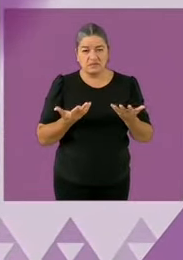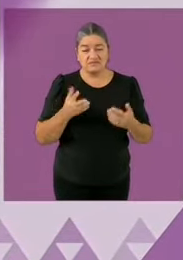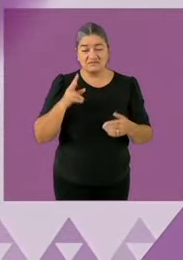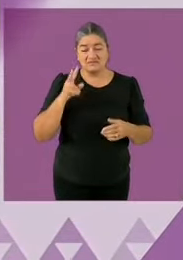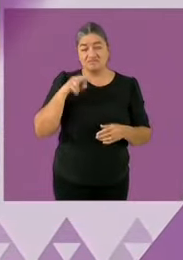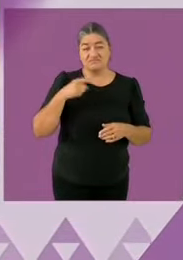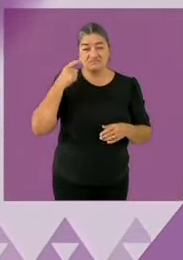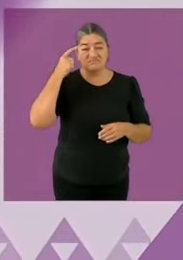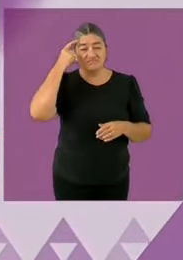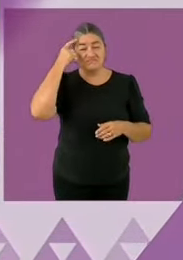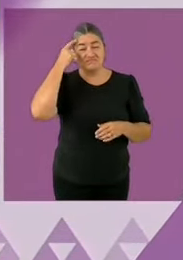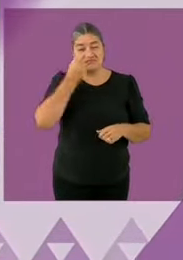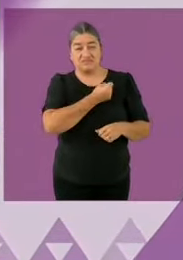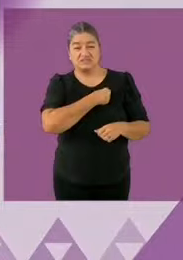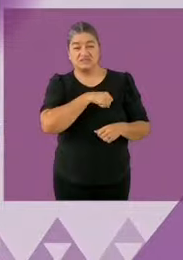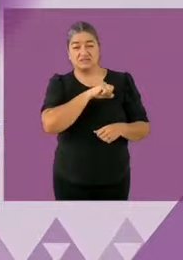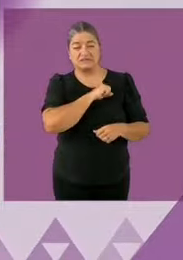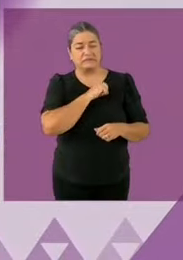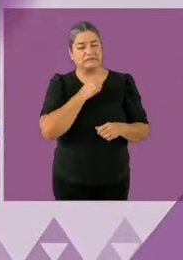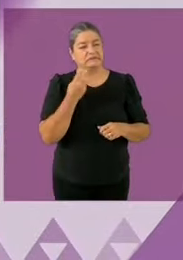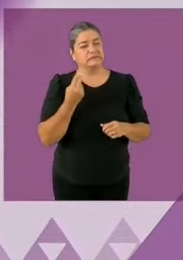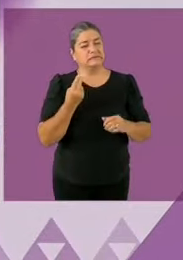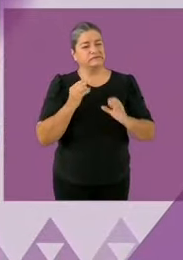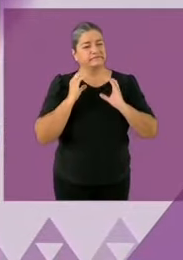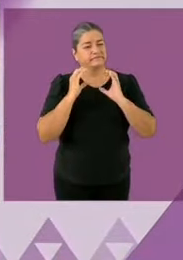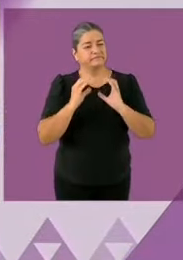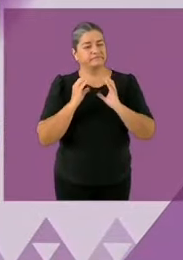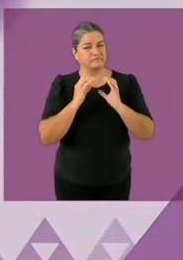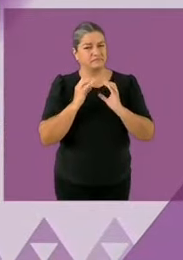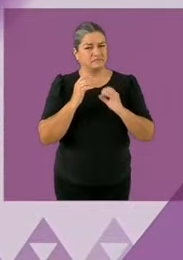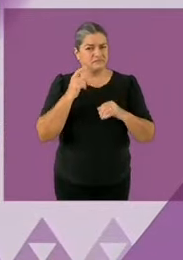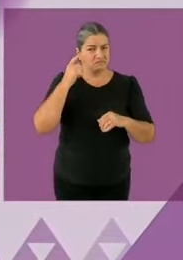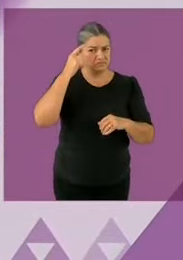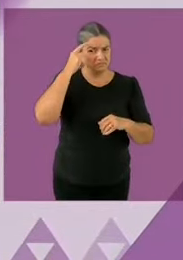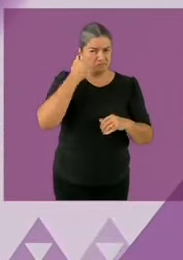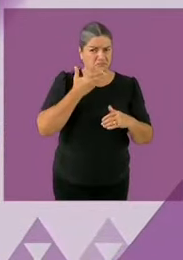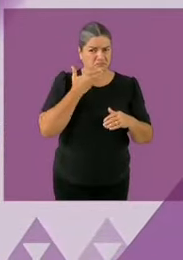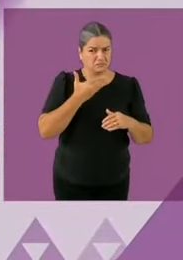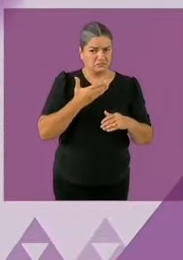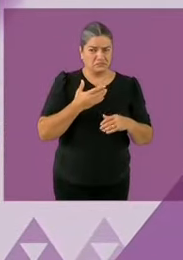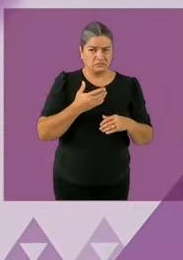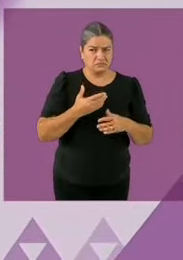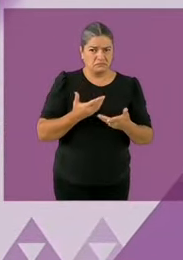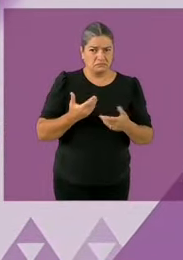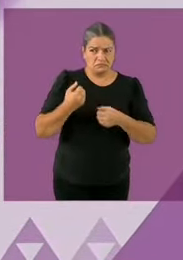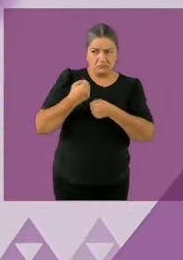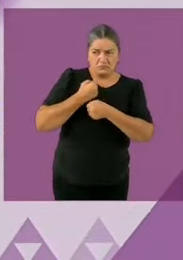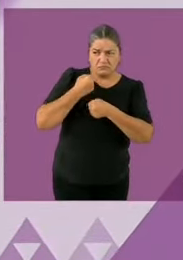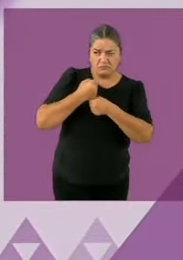y obviamente ponerle fin al tráfico de armas y ponerle un control a este tema del armamento